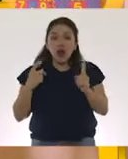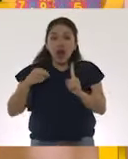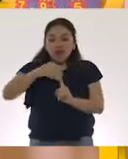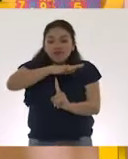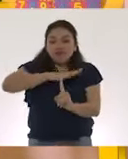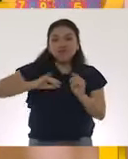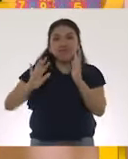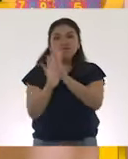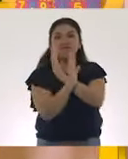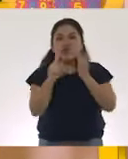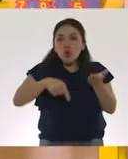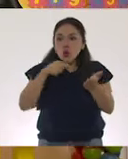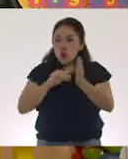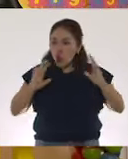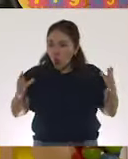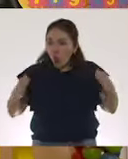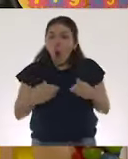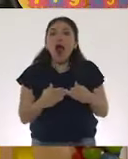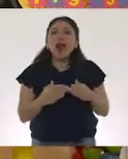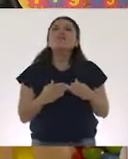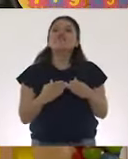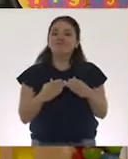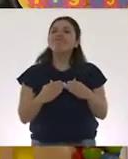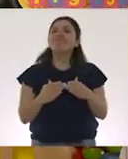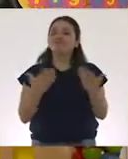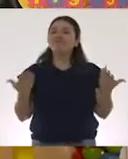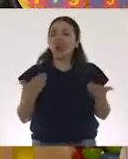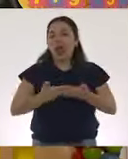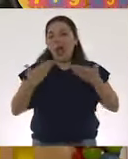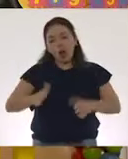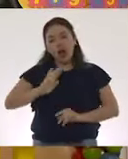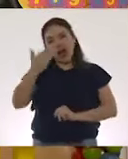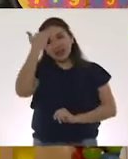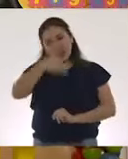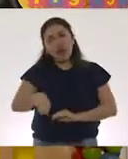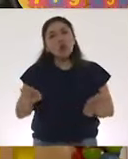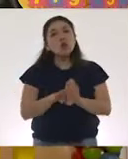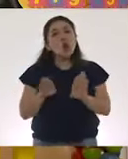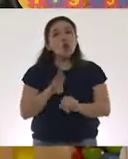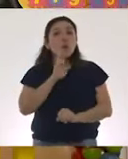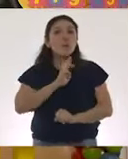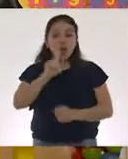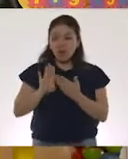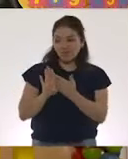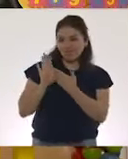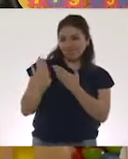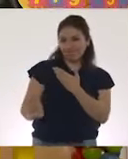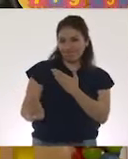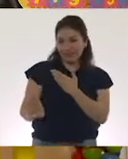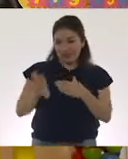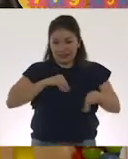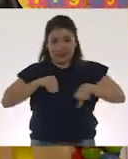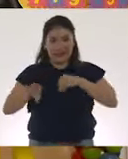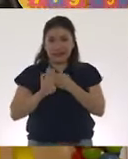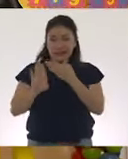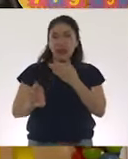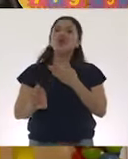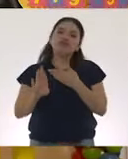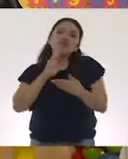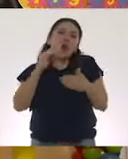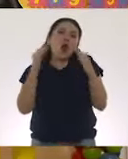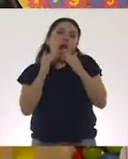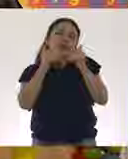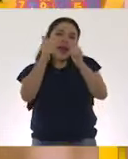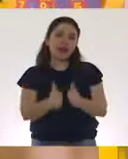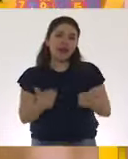personas en un solo lugar, pues, sabemos entonces que la mejor medida para evitar muchos contagios es quedándonos